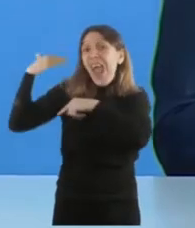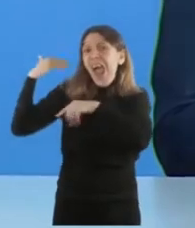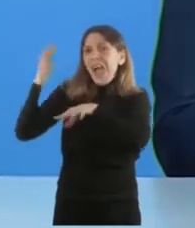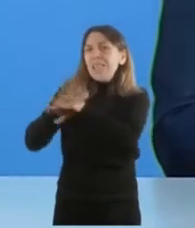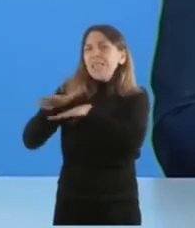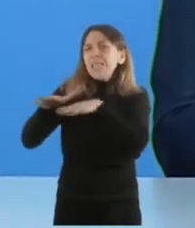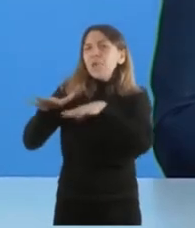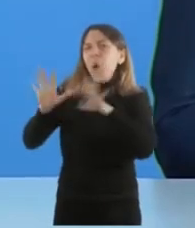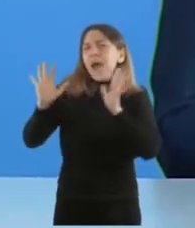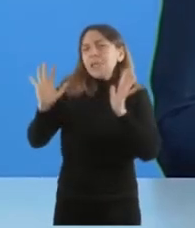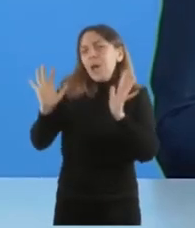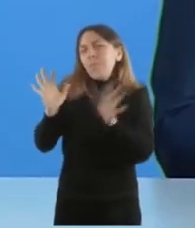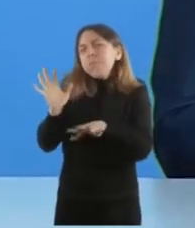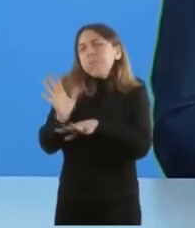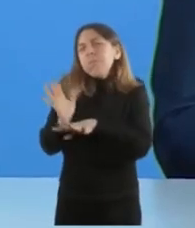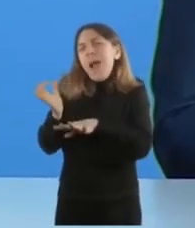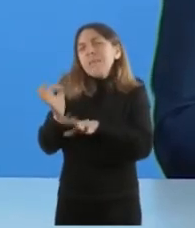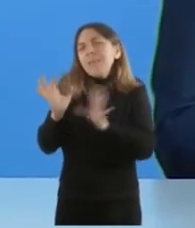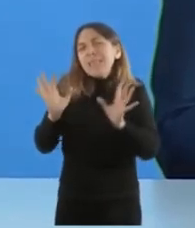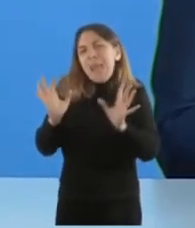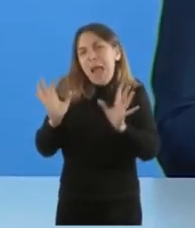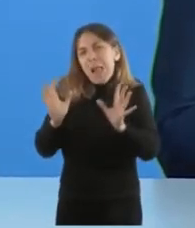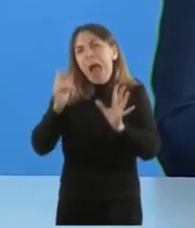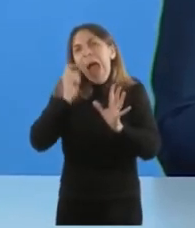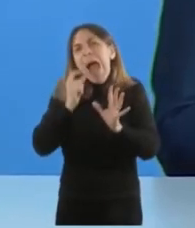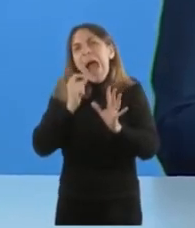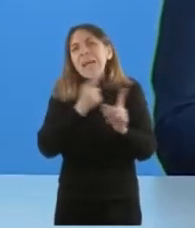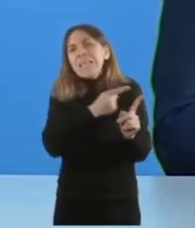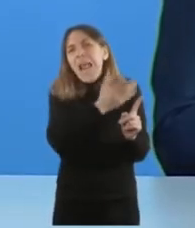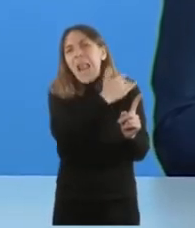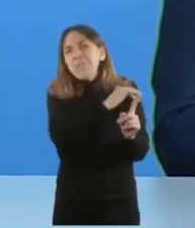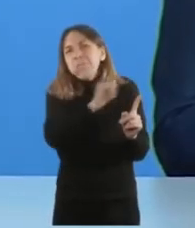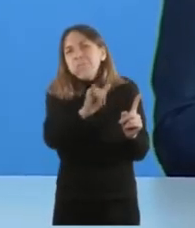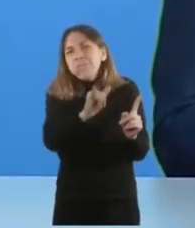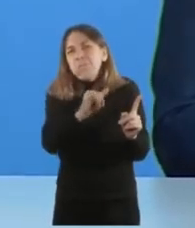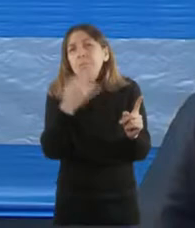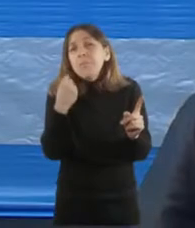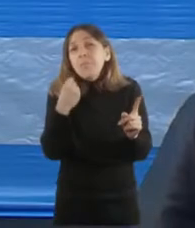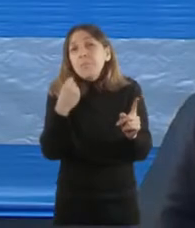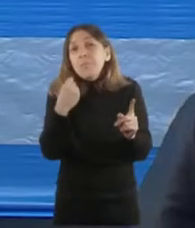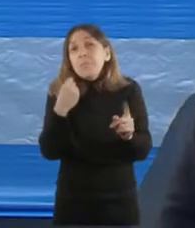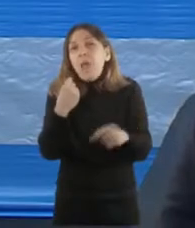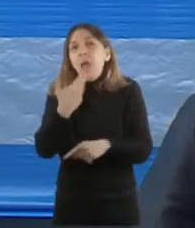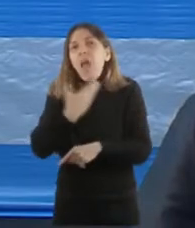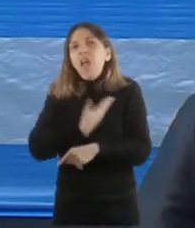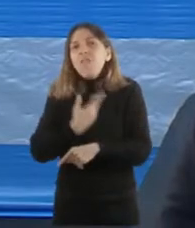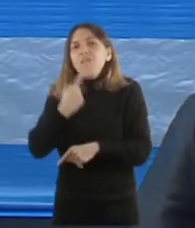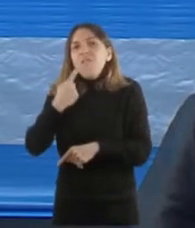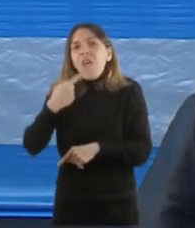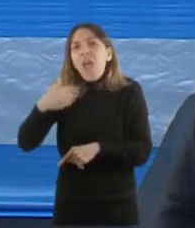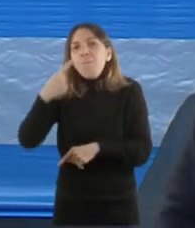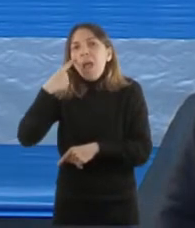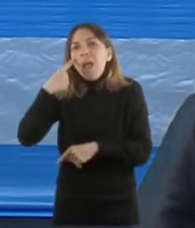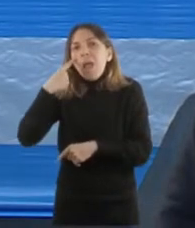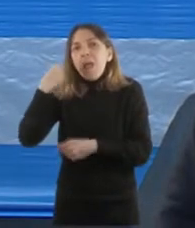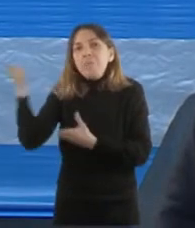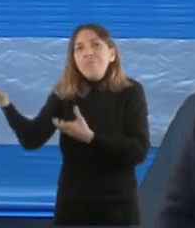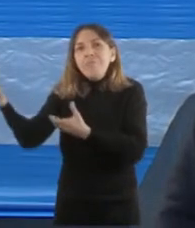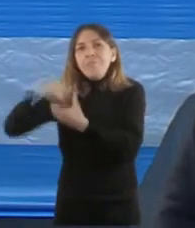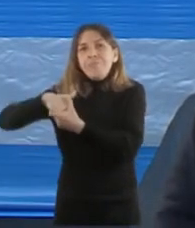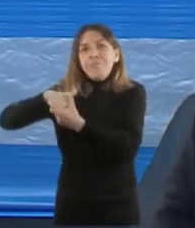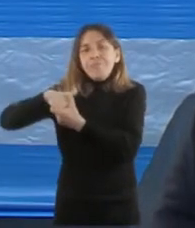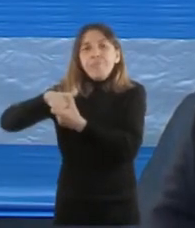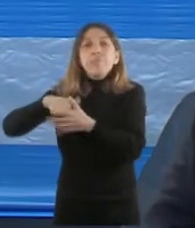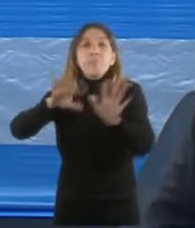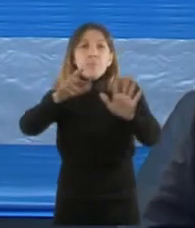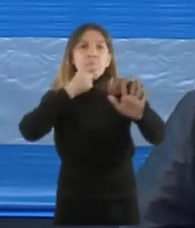de la Argentina, que lo marcó Axel, que es con la llegada del fondo. Si miramos los